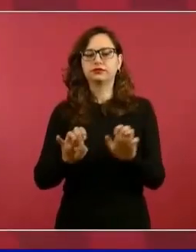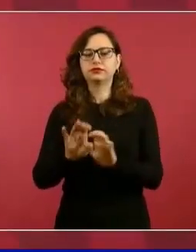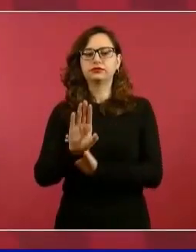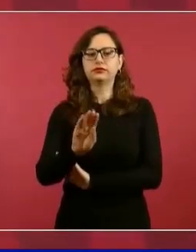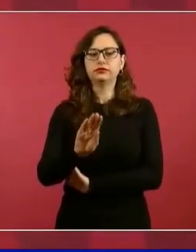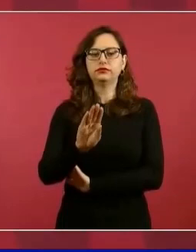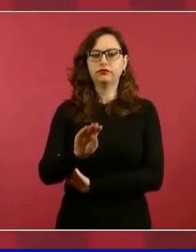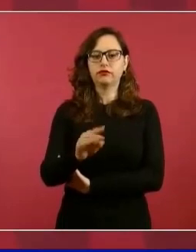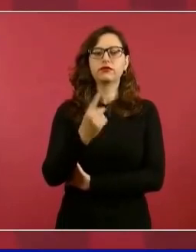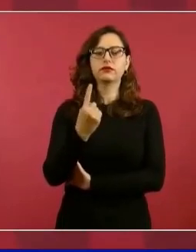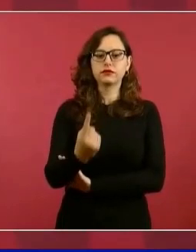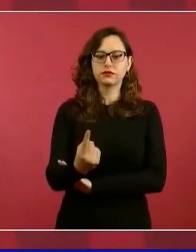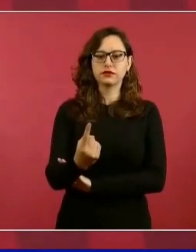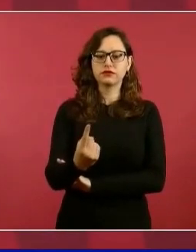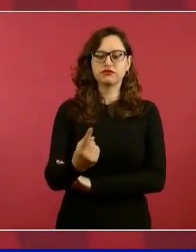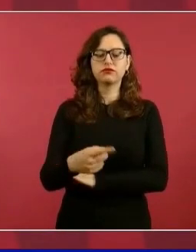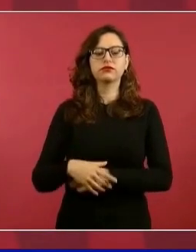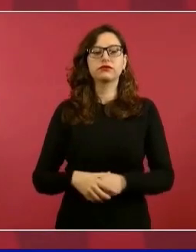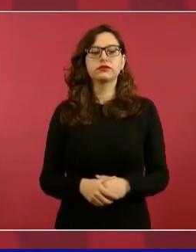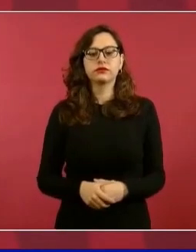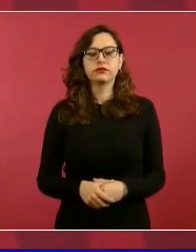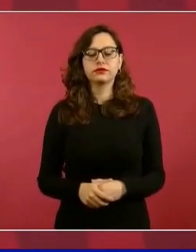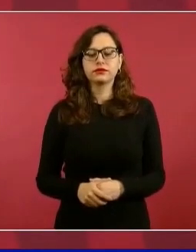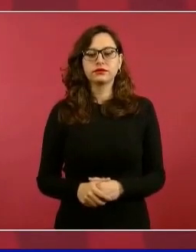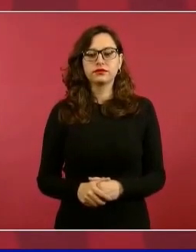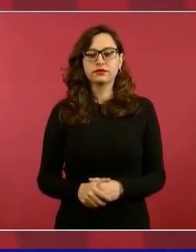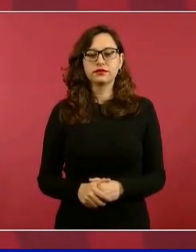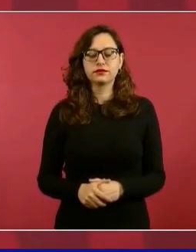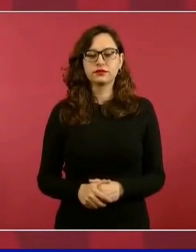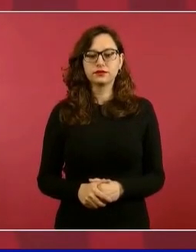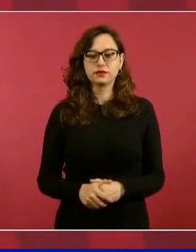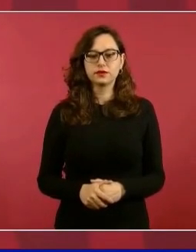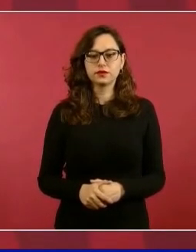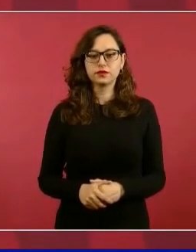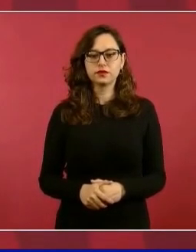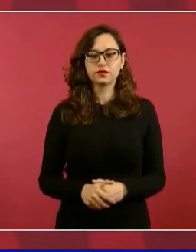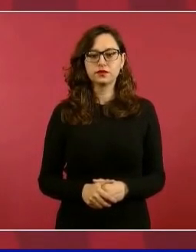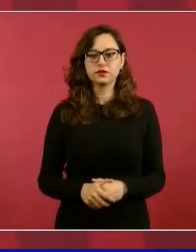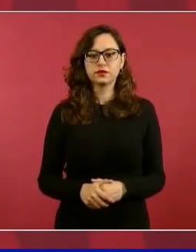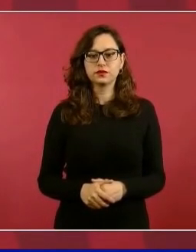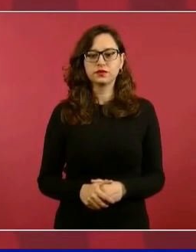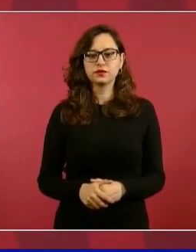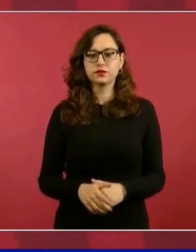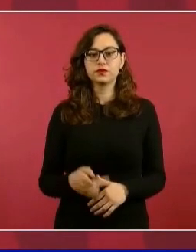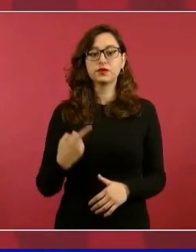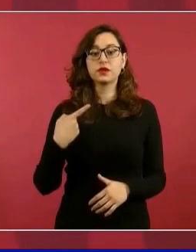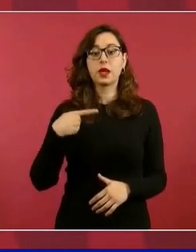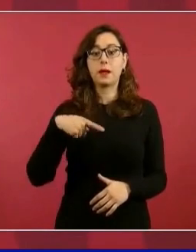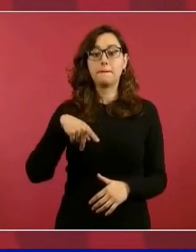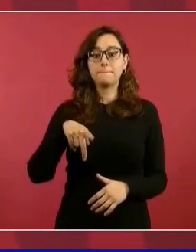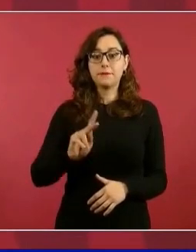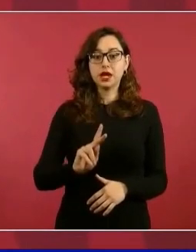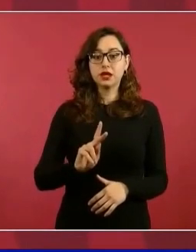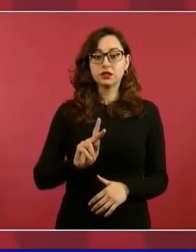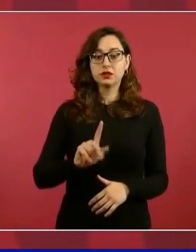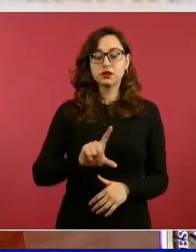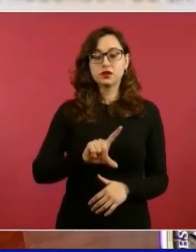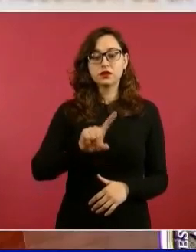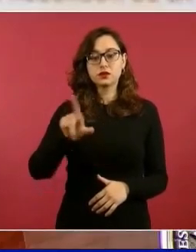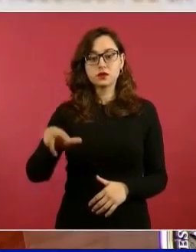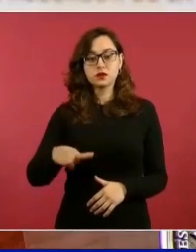me fue a buscar a